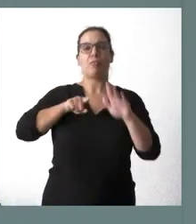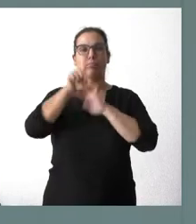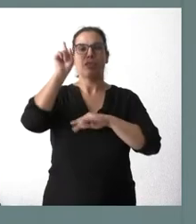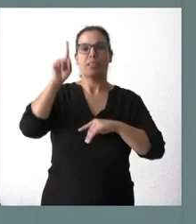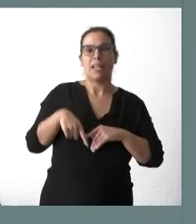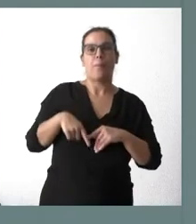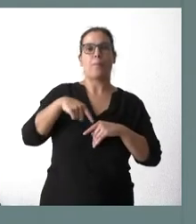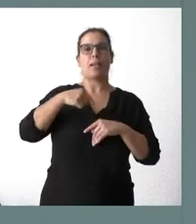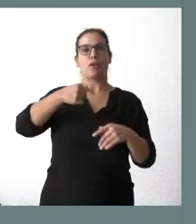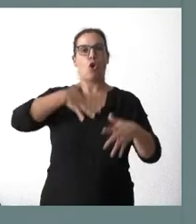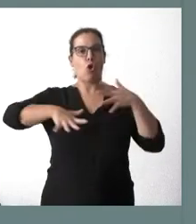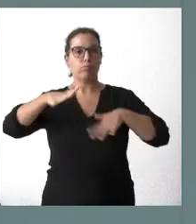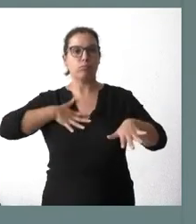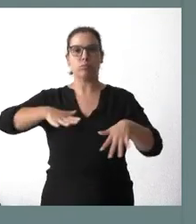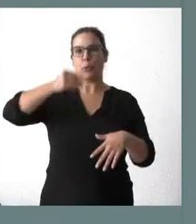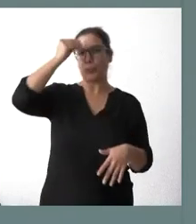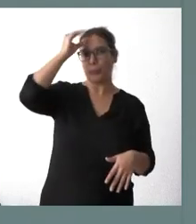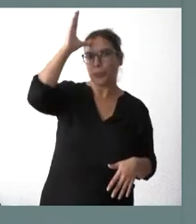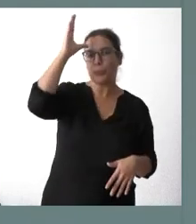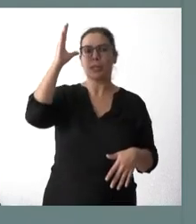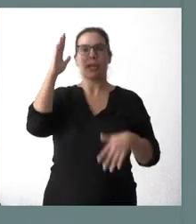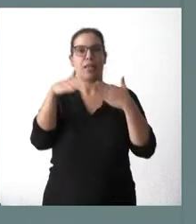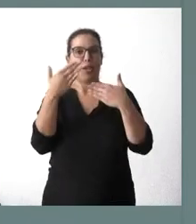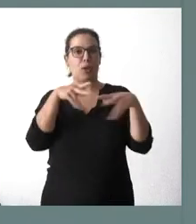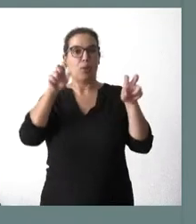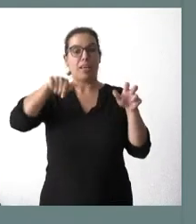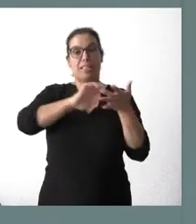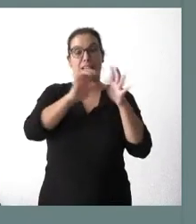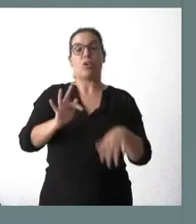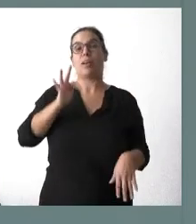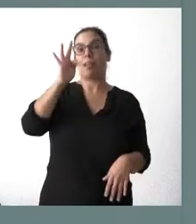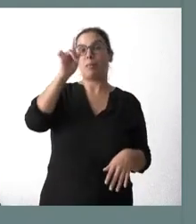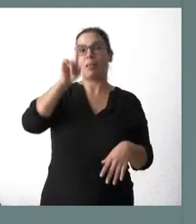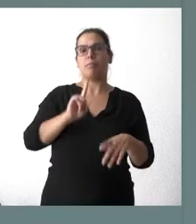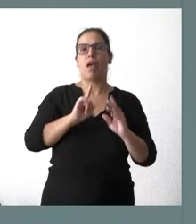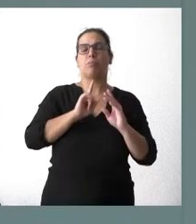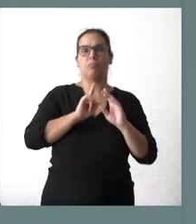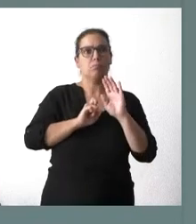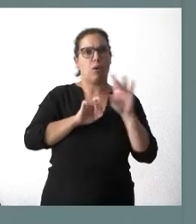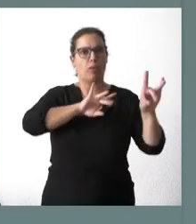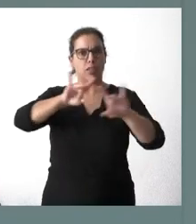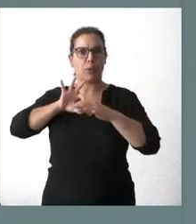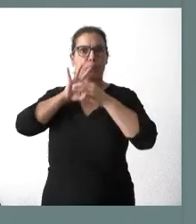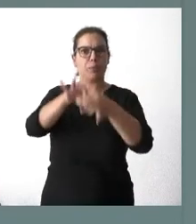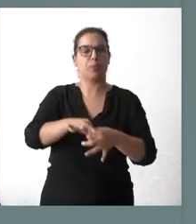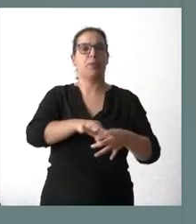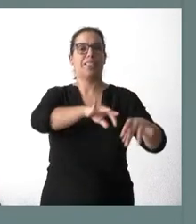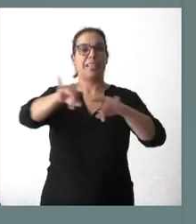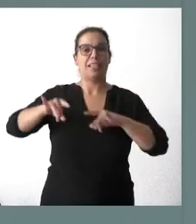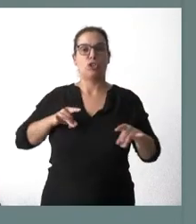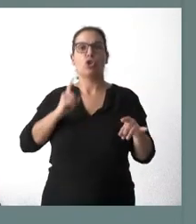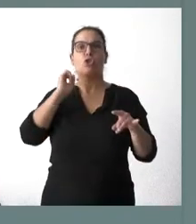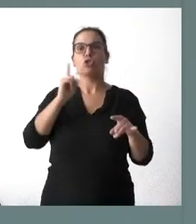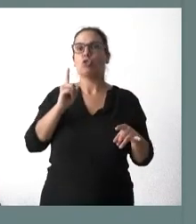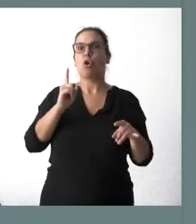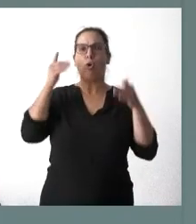inteligencia, innovación en Castilla y León, y que además está muy desarrollado en el territorio, no solamente concentrado en unos cuantos núcleos,